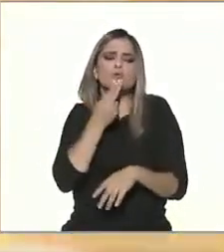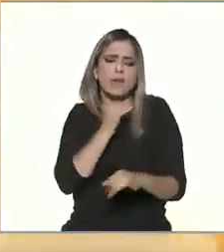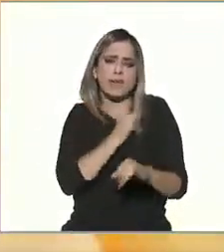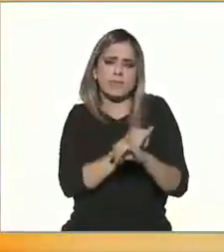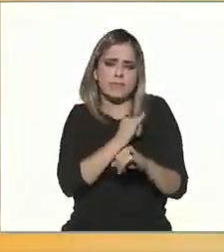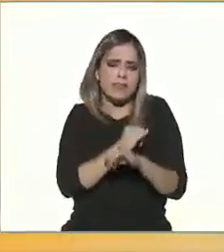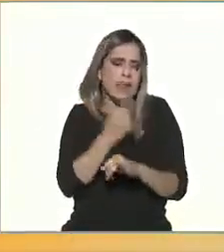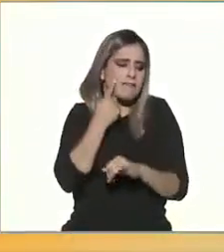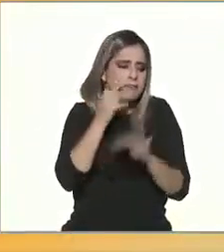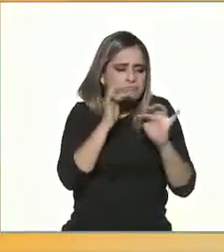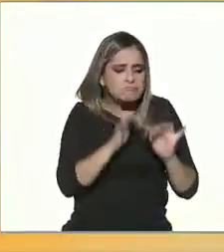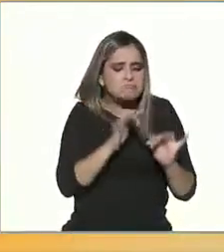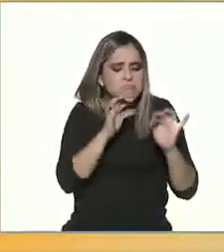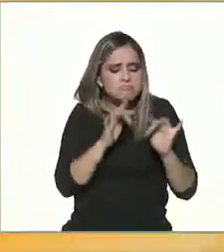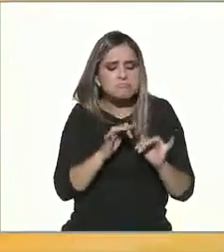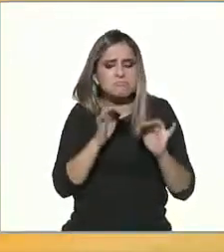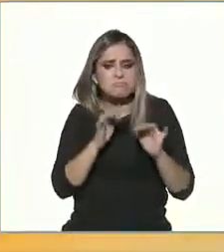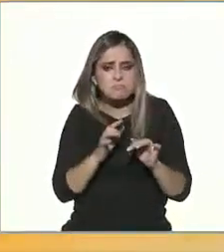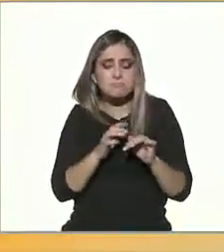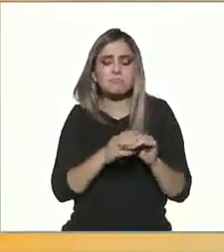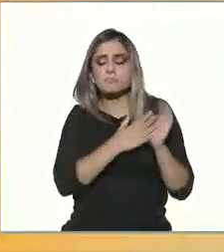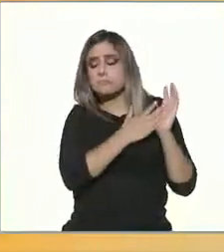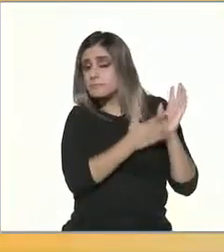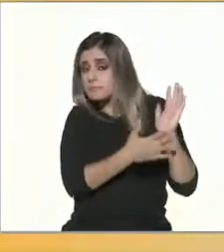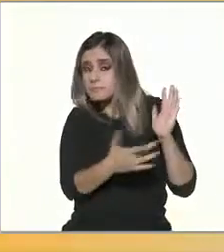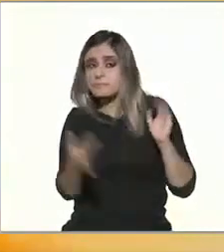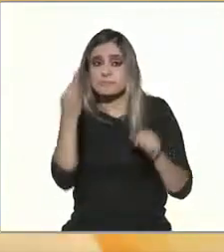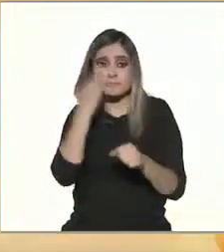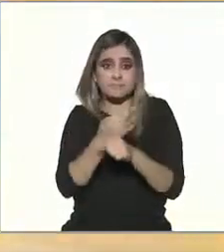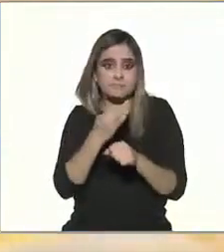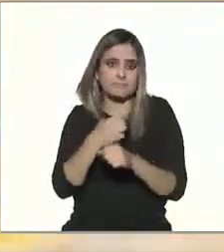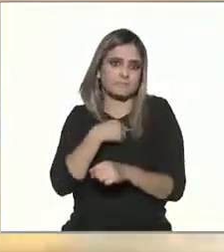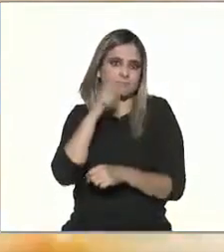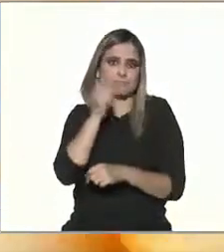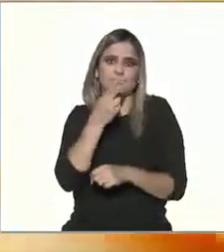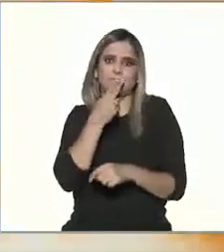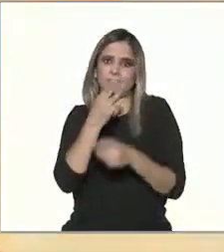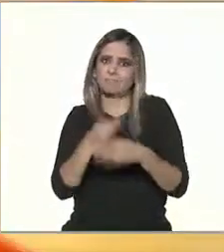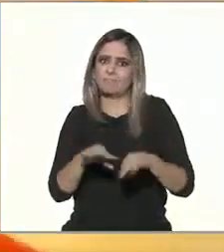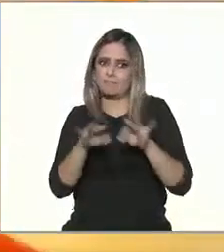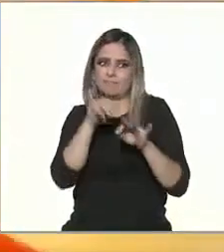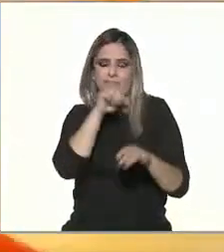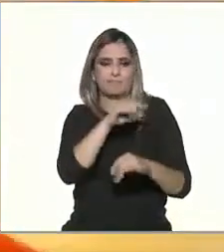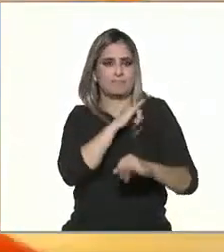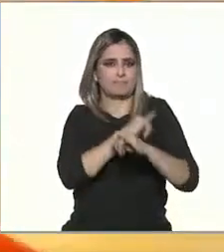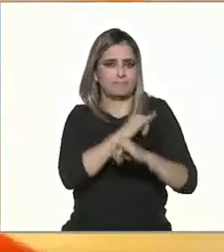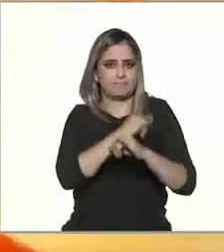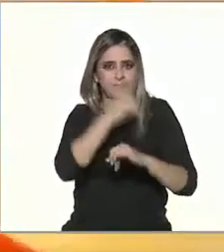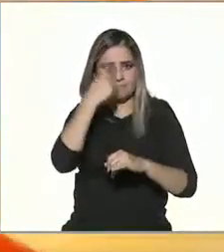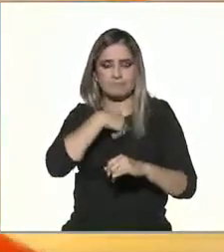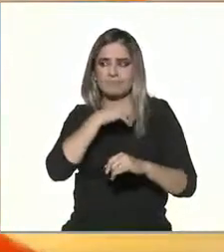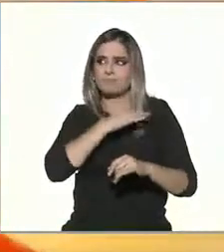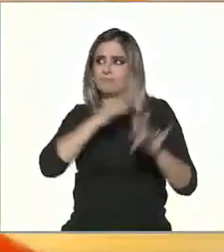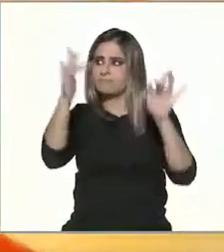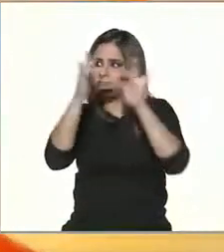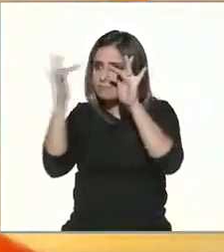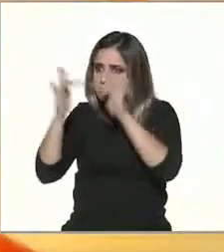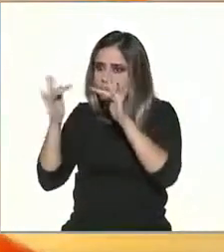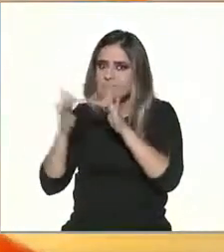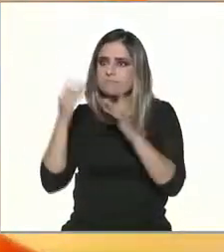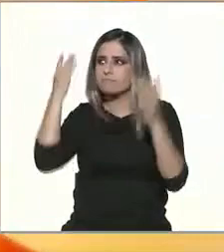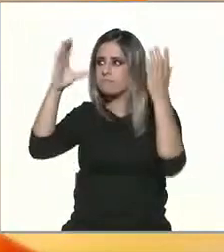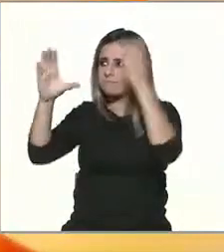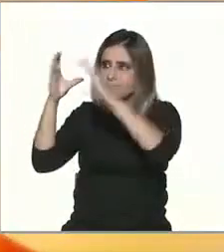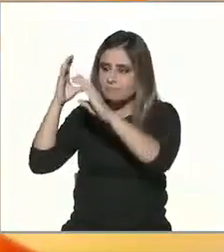poder hacer mi día a día y hoy es simplemente indispensable. Lo necesito para poder hacer comunicación, para poder hacer mis